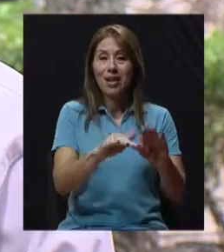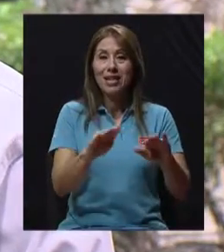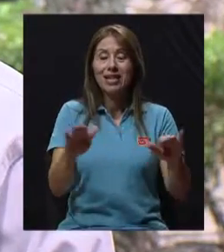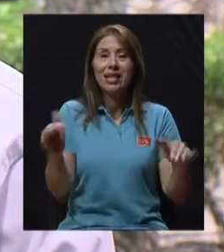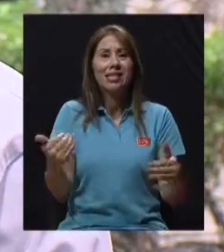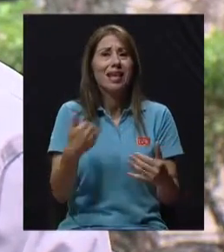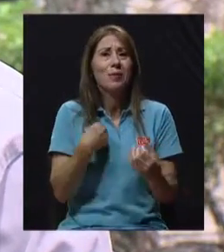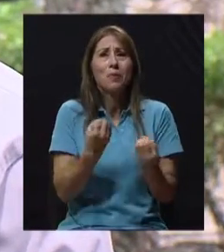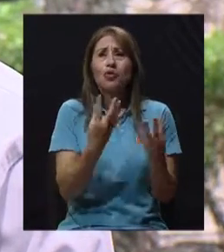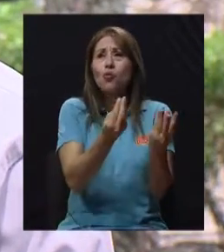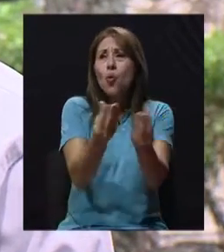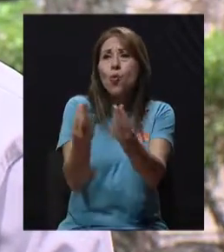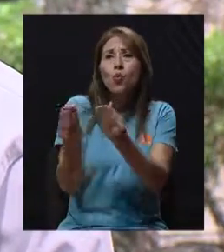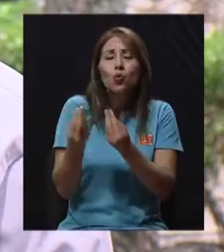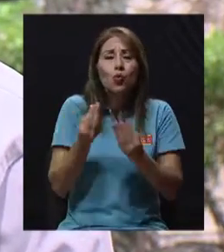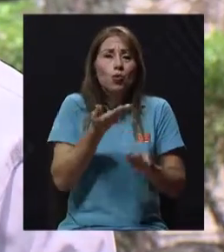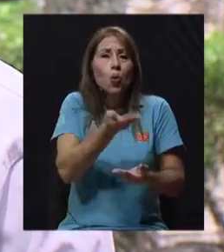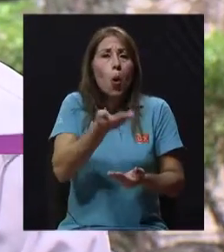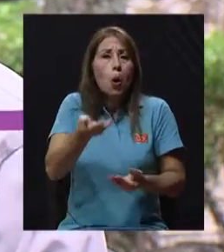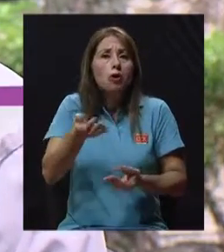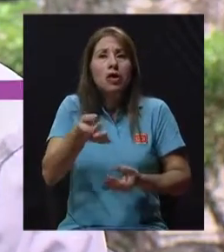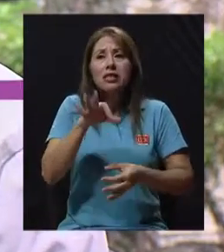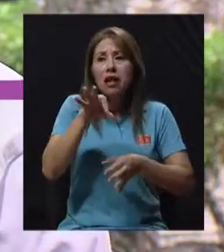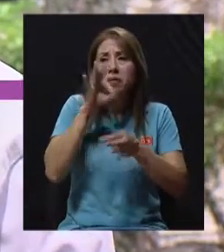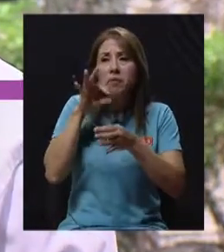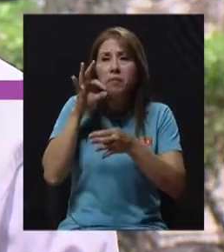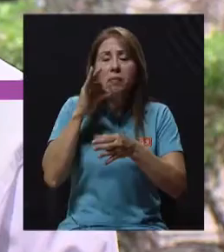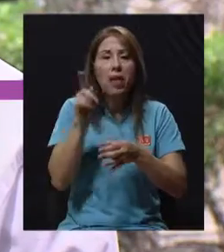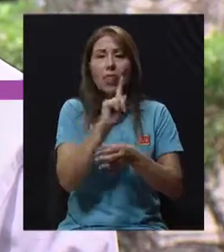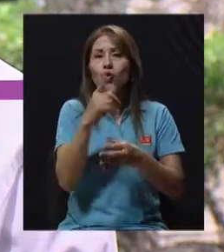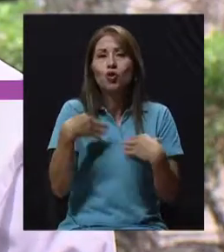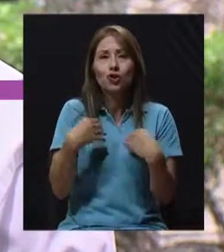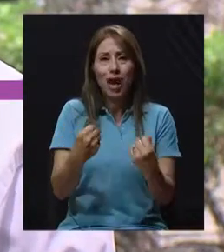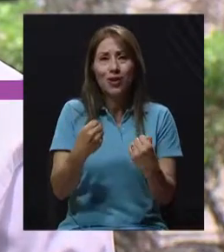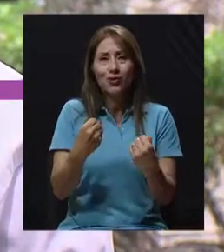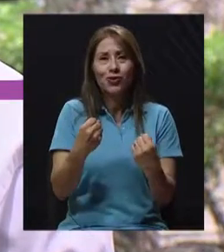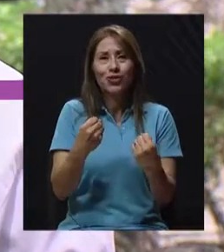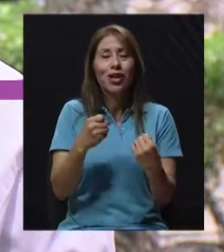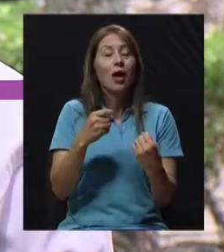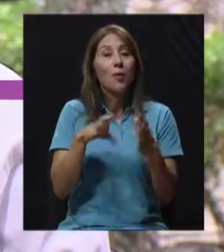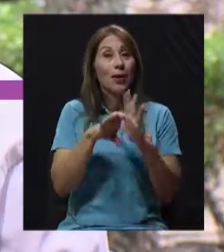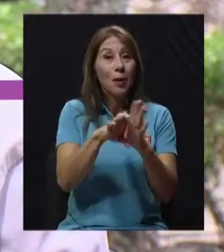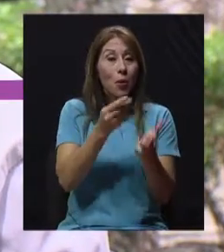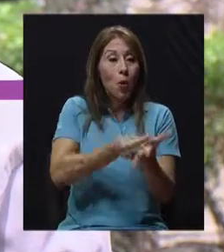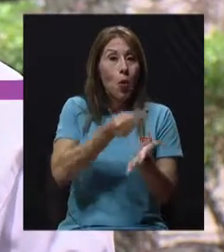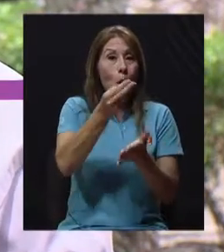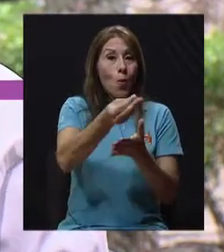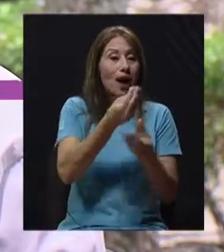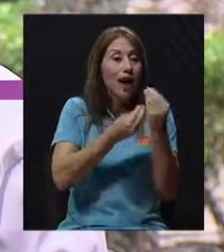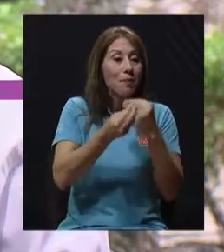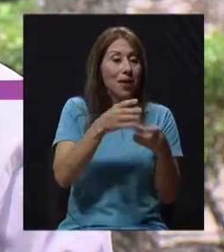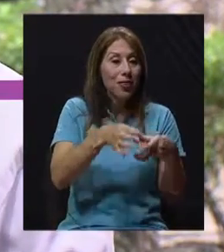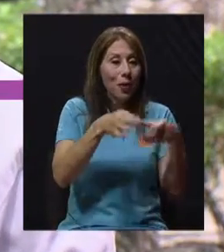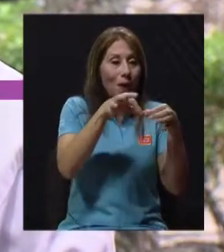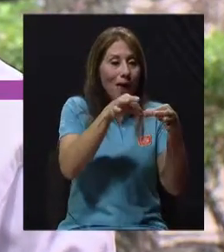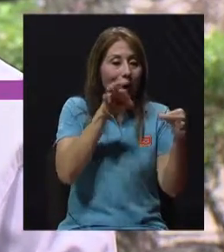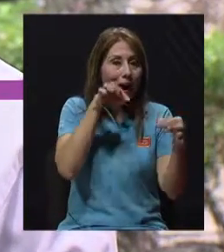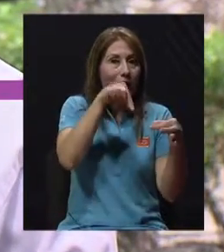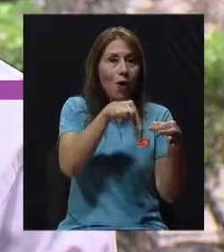alimentos que no son sanos que usualmente vienen asociados a un premio, a un juguete,